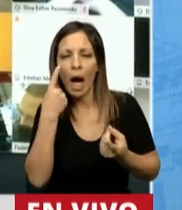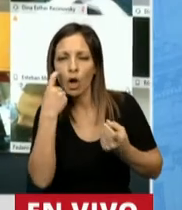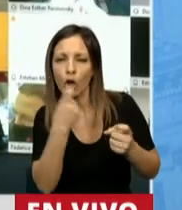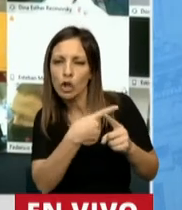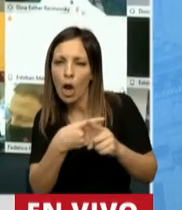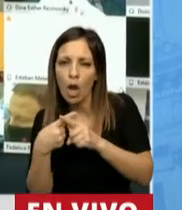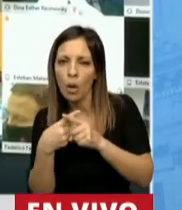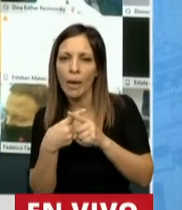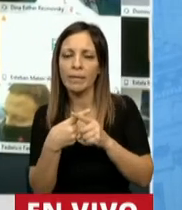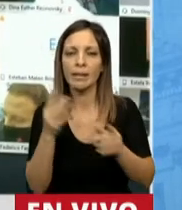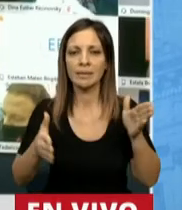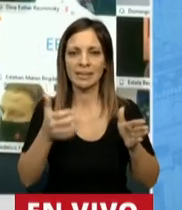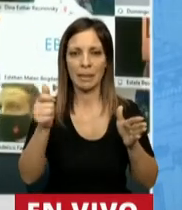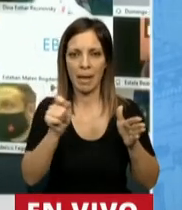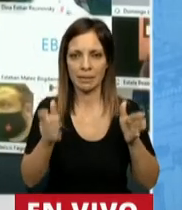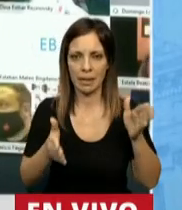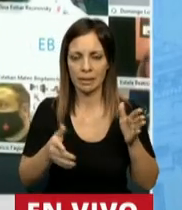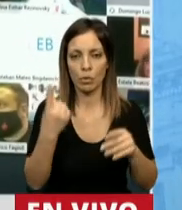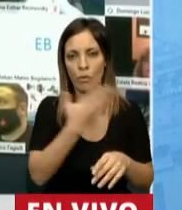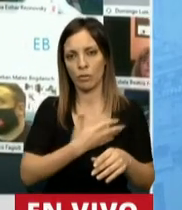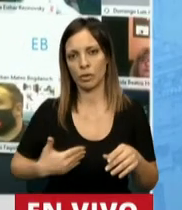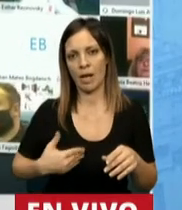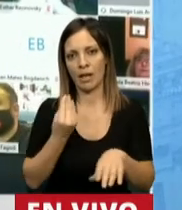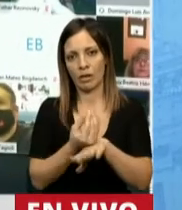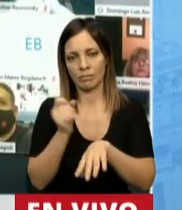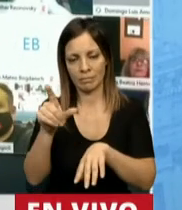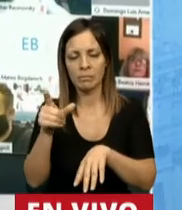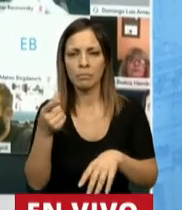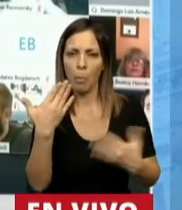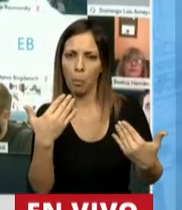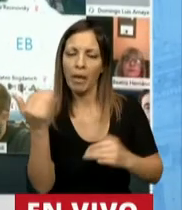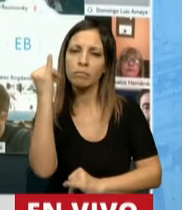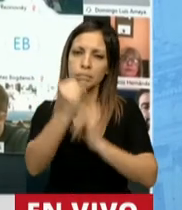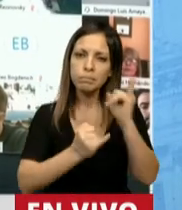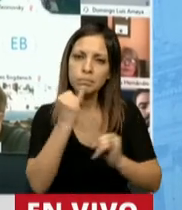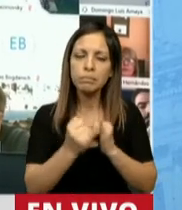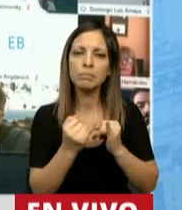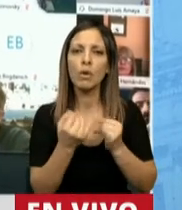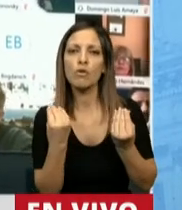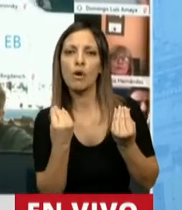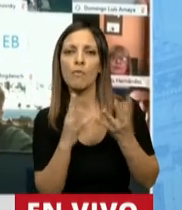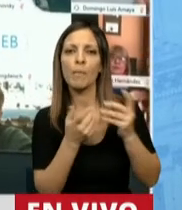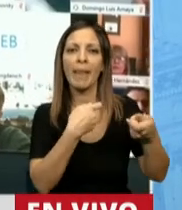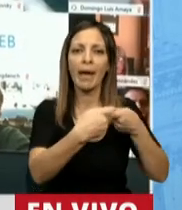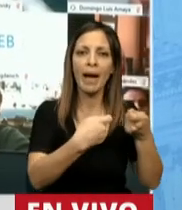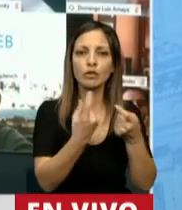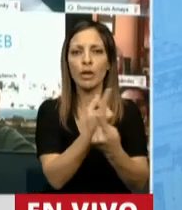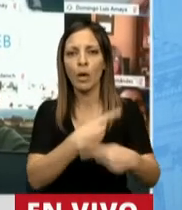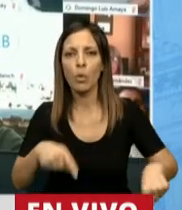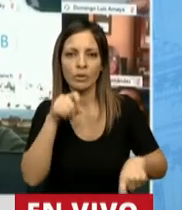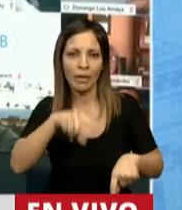cuentas del semestre, donde un funcionario de excelencia como el doctor Rigo, nos vino a explicar tanto en gastos y en recursos,